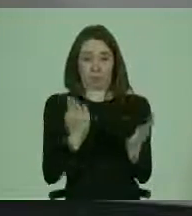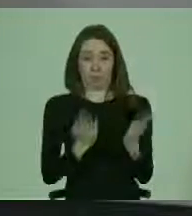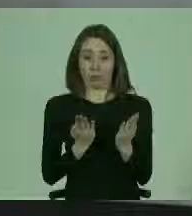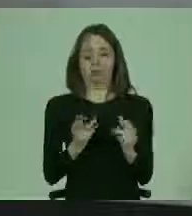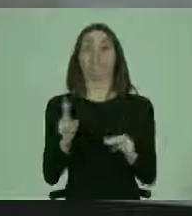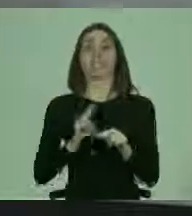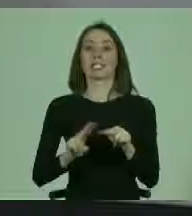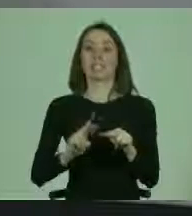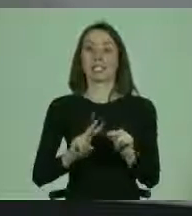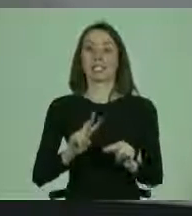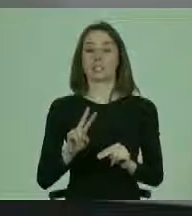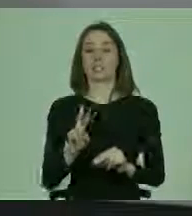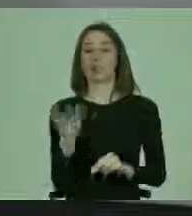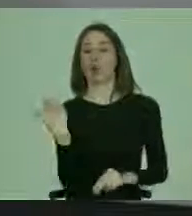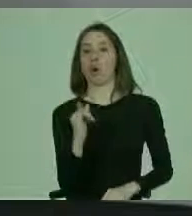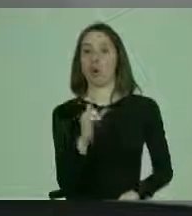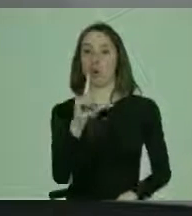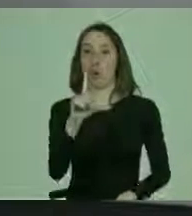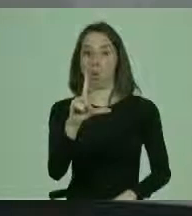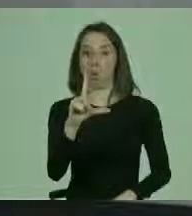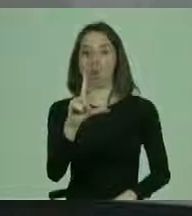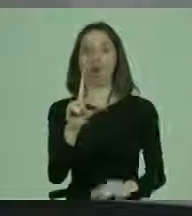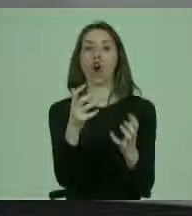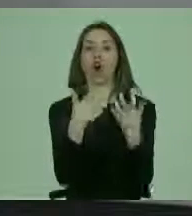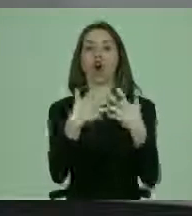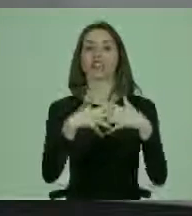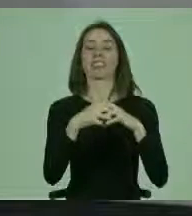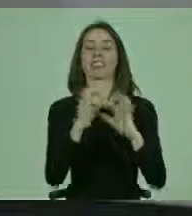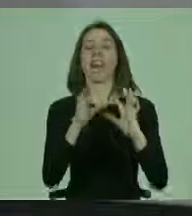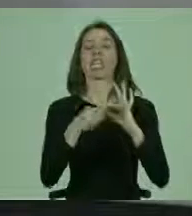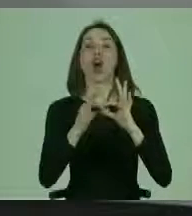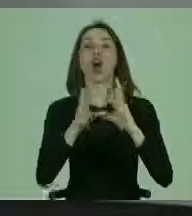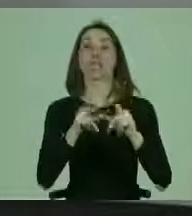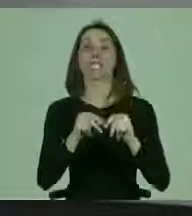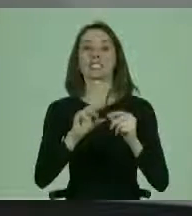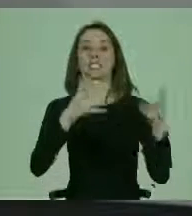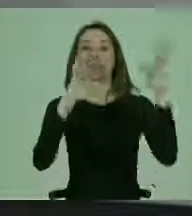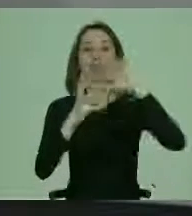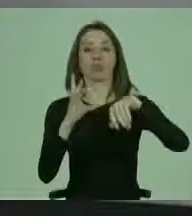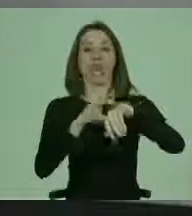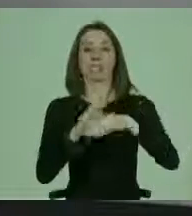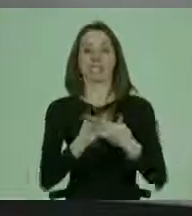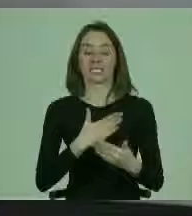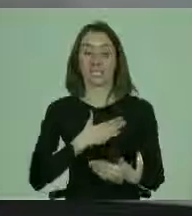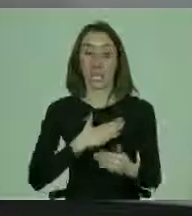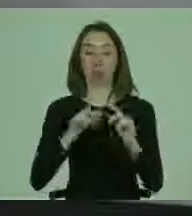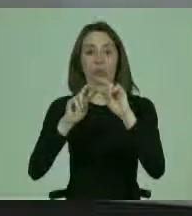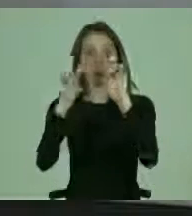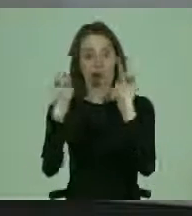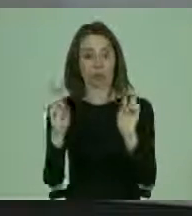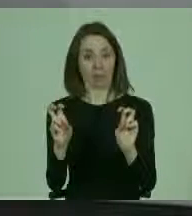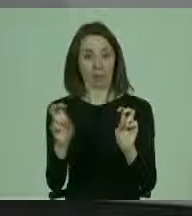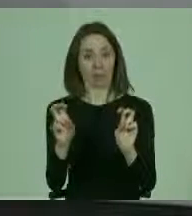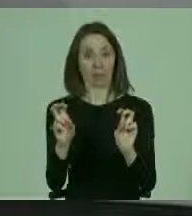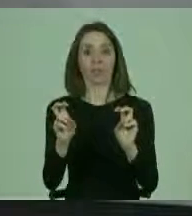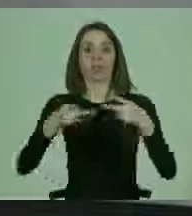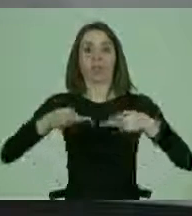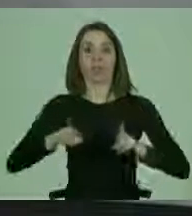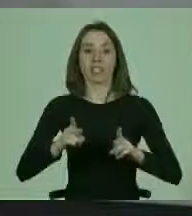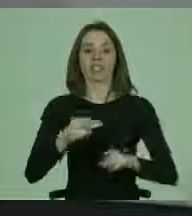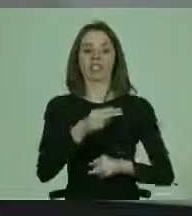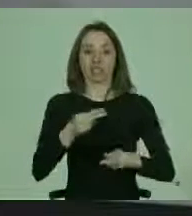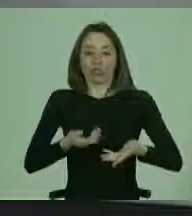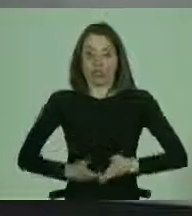Realizamos ahora en julio un taller con la Organización Mundial de la Salud sobre esta temática, derechos